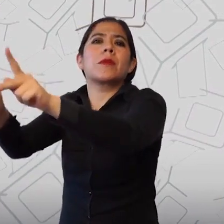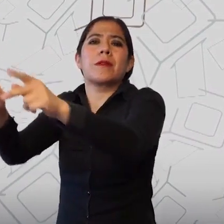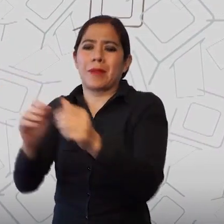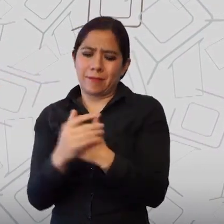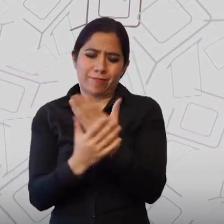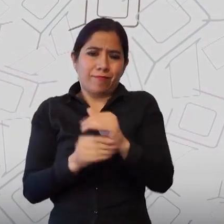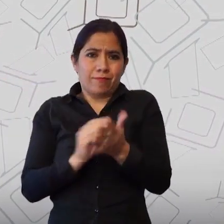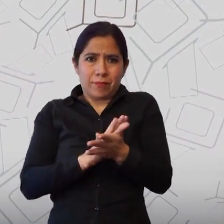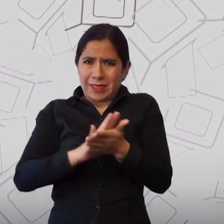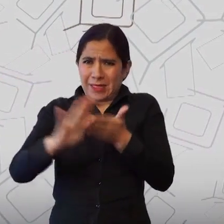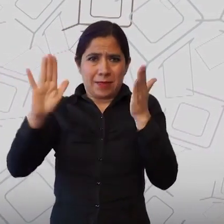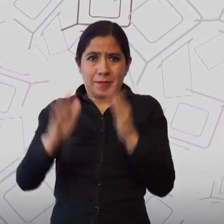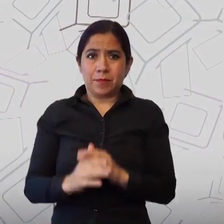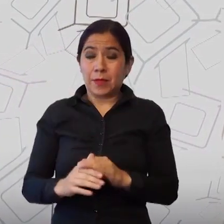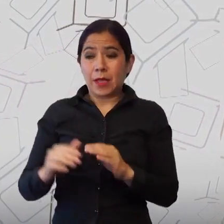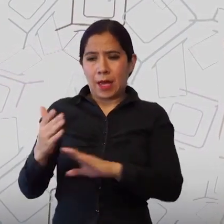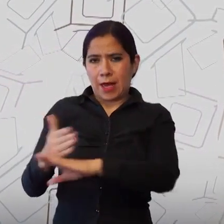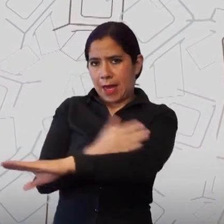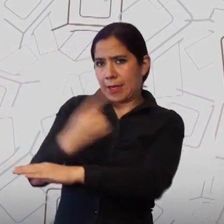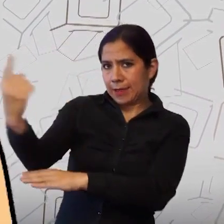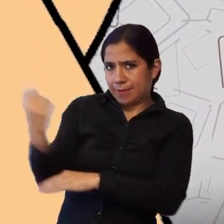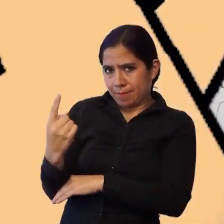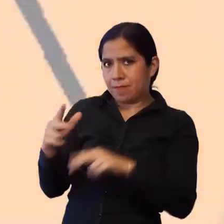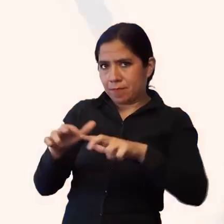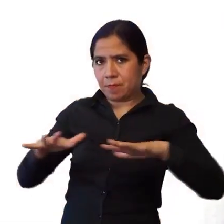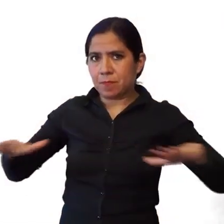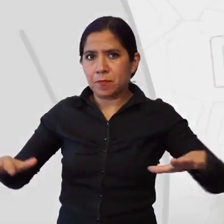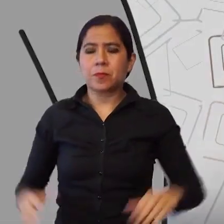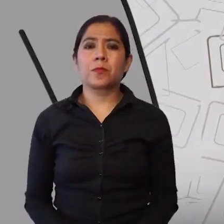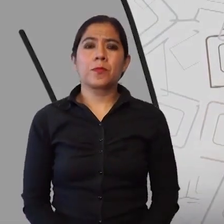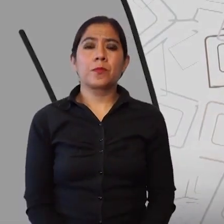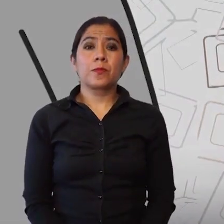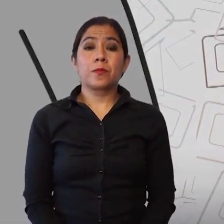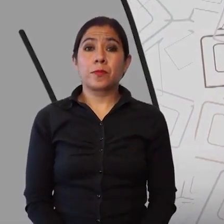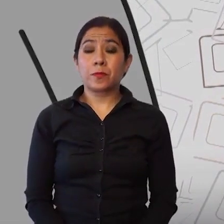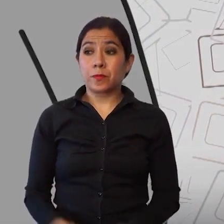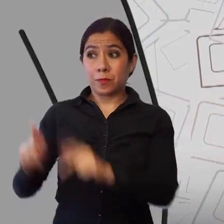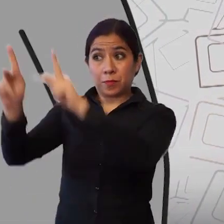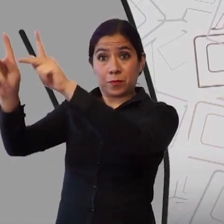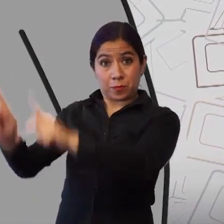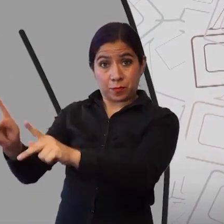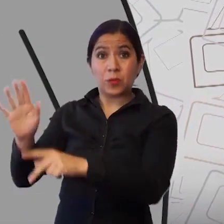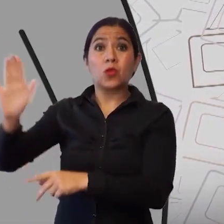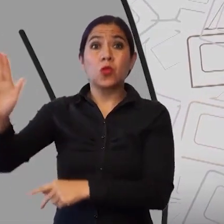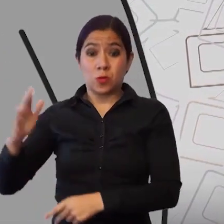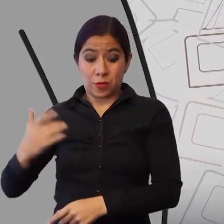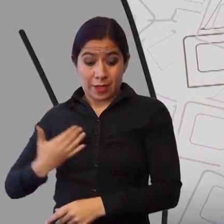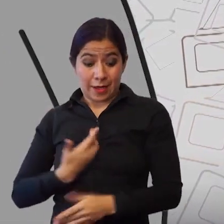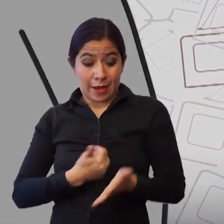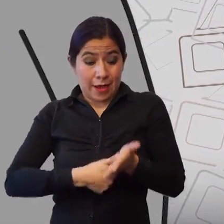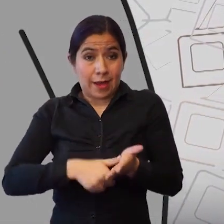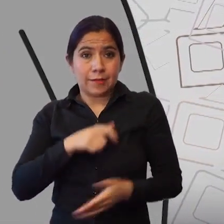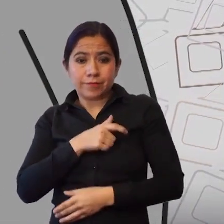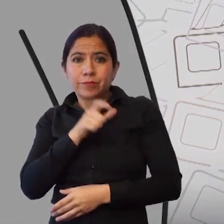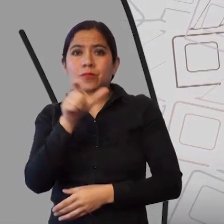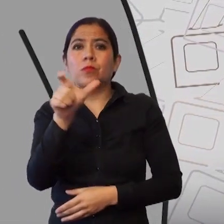de presentarse en la mesa de sufragio. El elector presentará y mostrará anverso y reverso